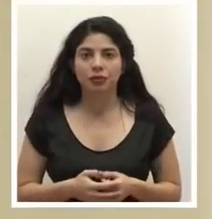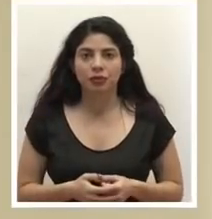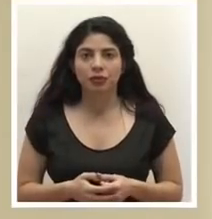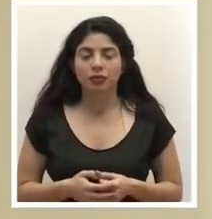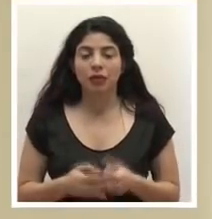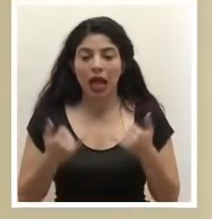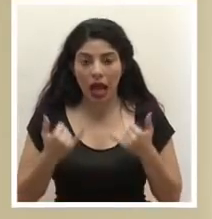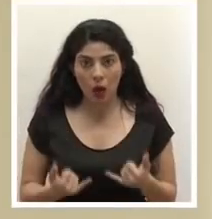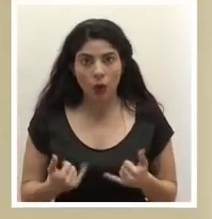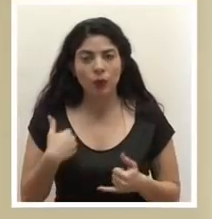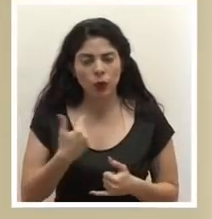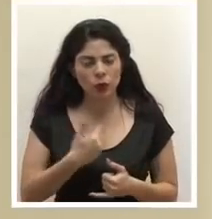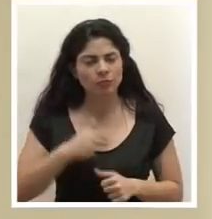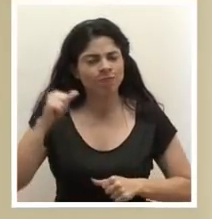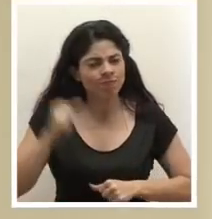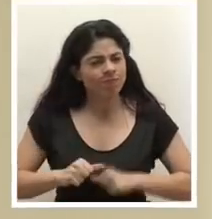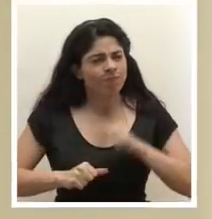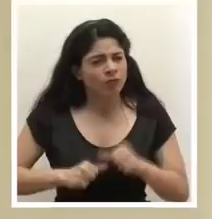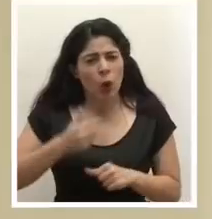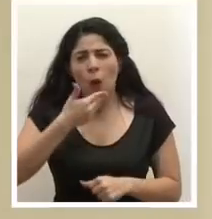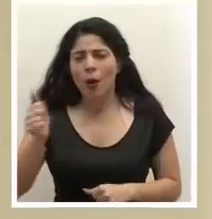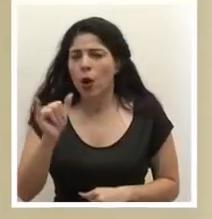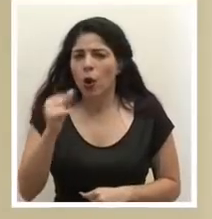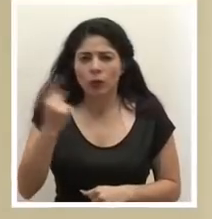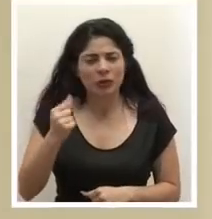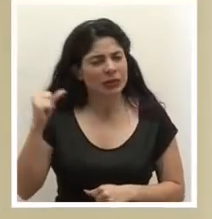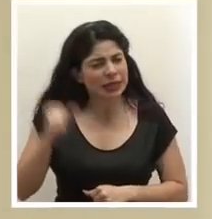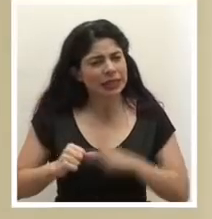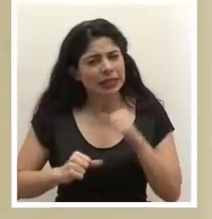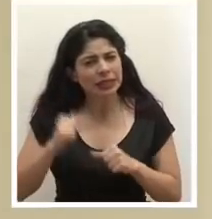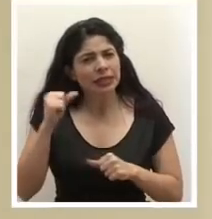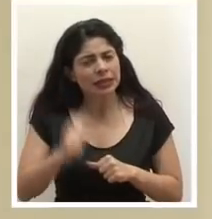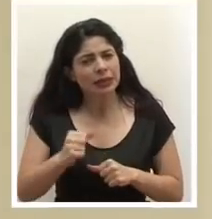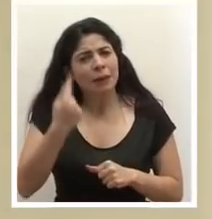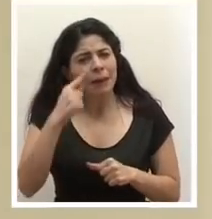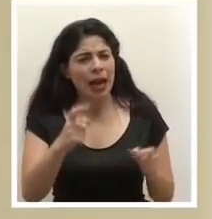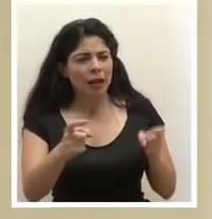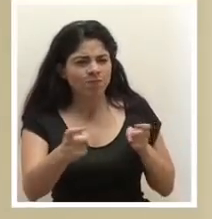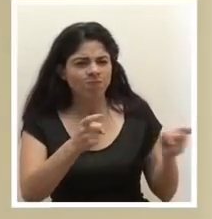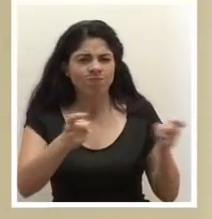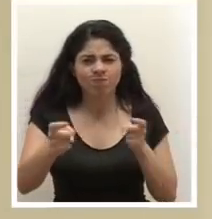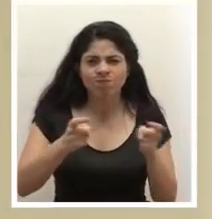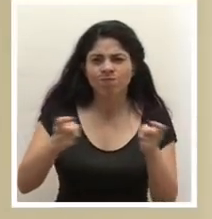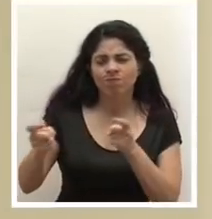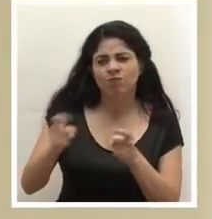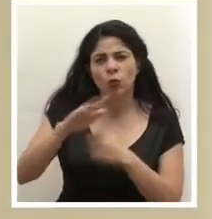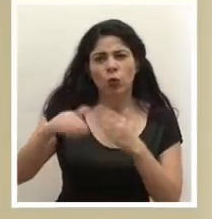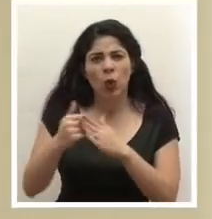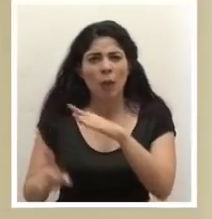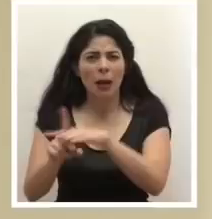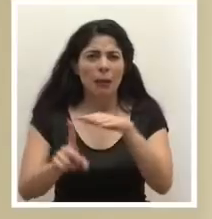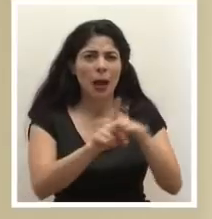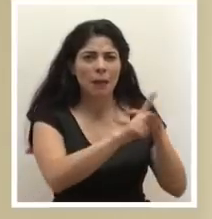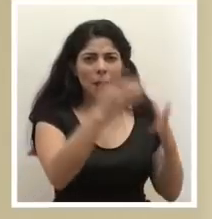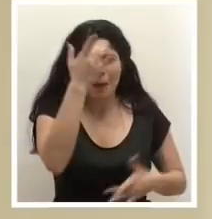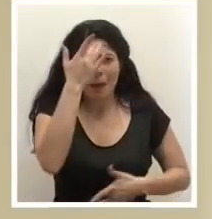Estamos haciendo el mejor esfuerzo, como lo hemos hecho siempre, para hacer la contención de todos estos casos que se están registrando